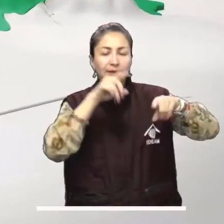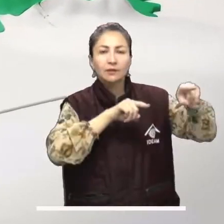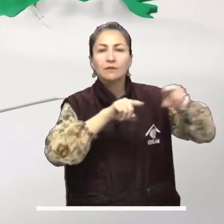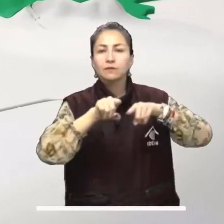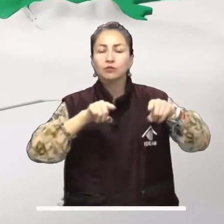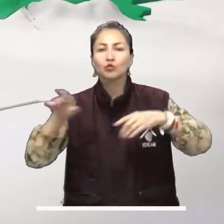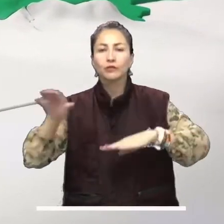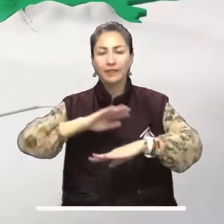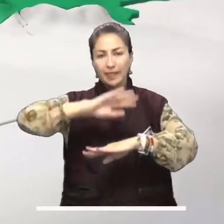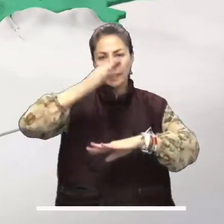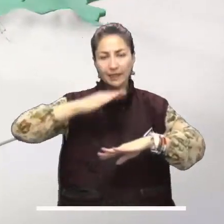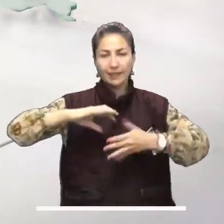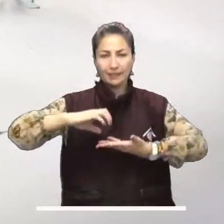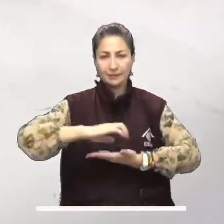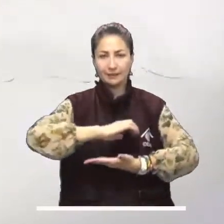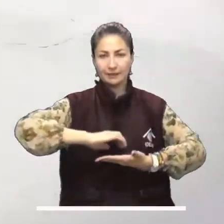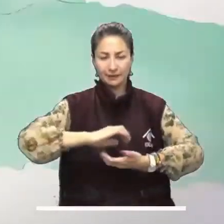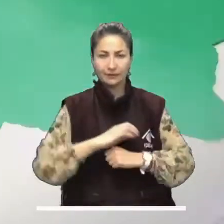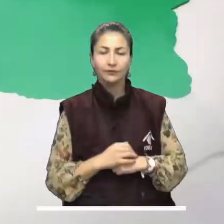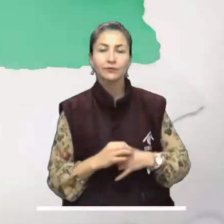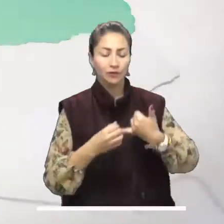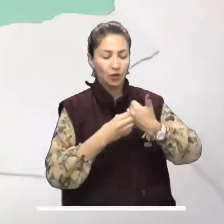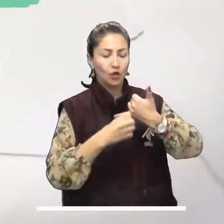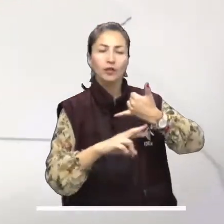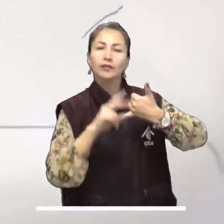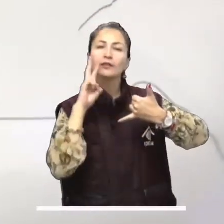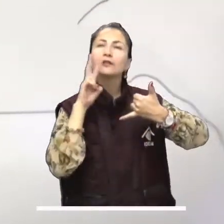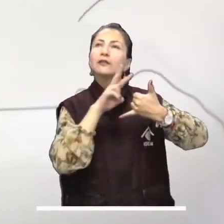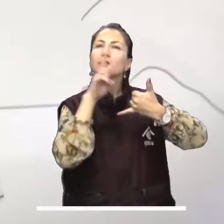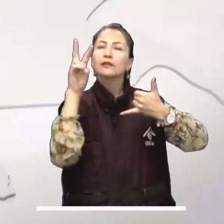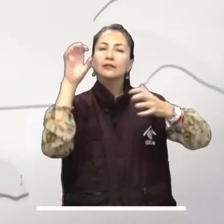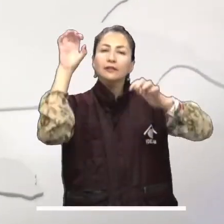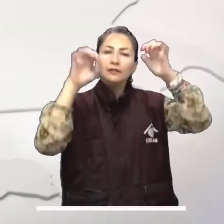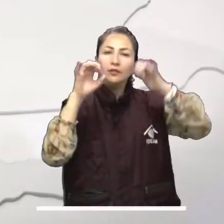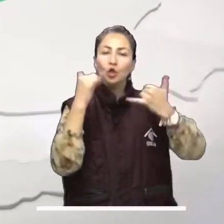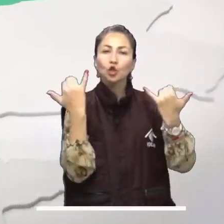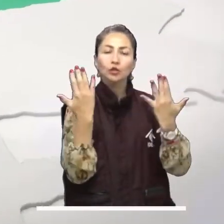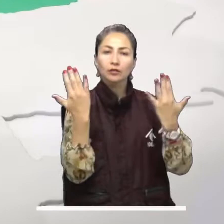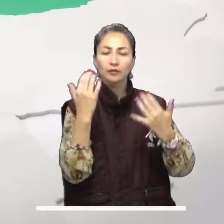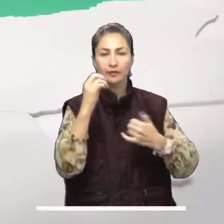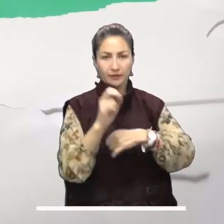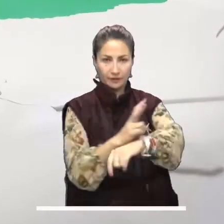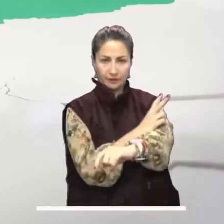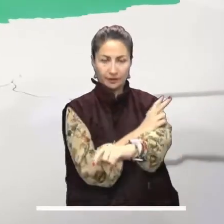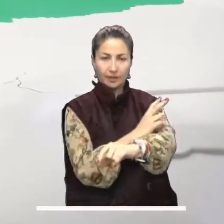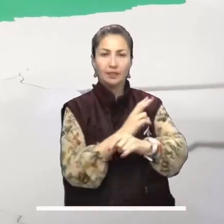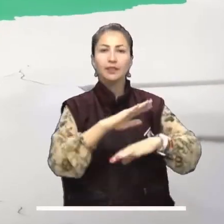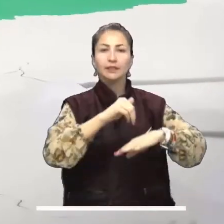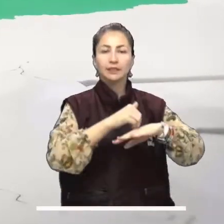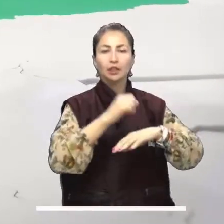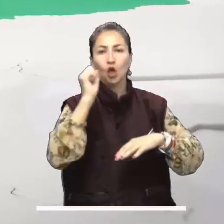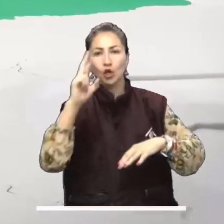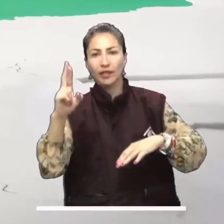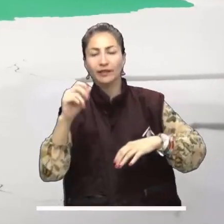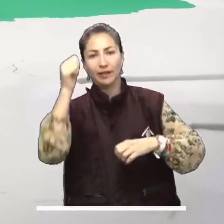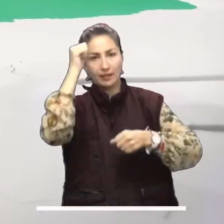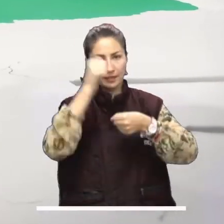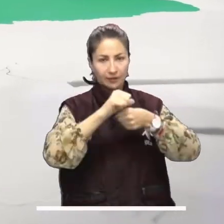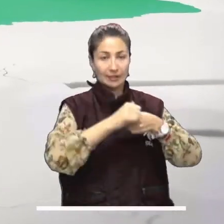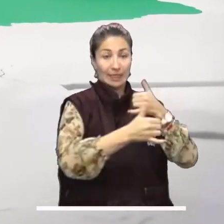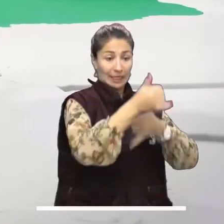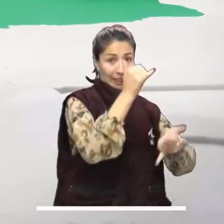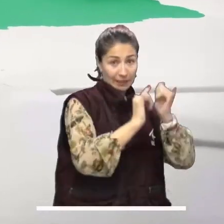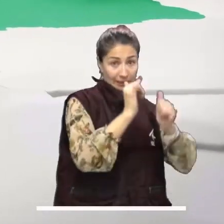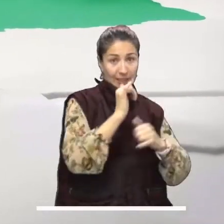serán sorpresa precipitaciones aisladas en Antioquia y los Santanderes. La orinoquía colombiana despierta con lluvias en Bichada, centro y